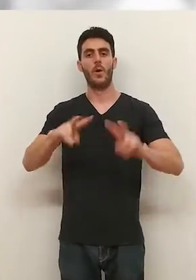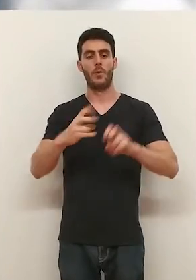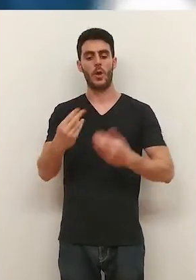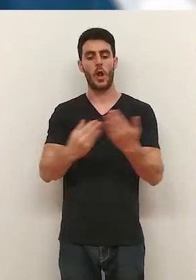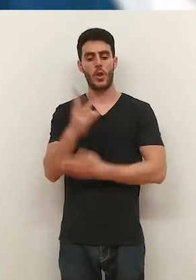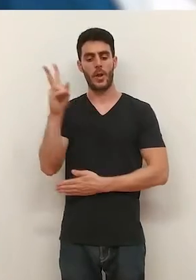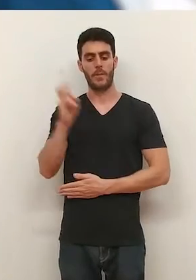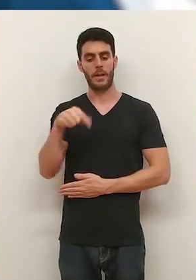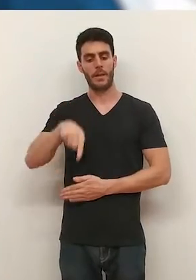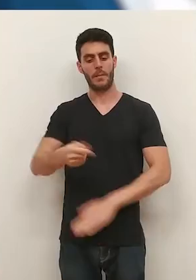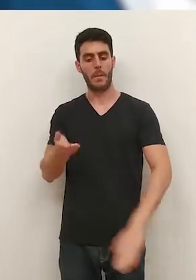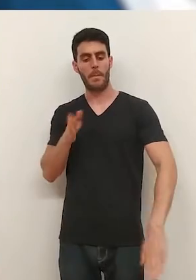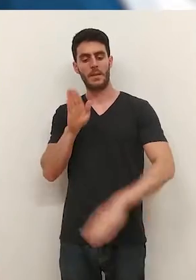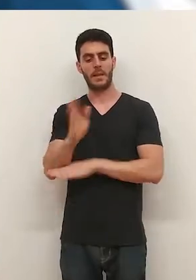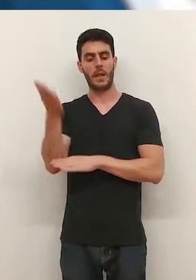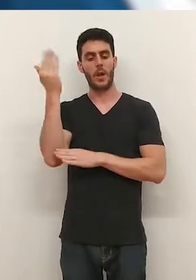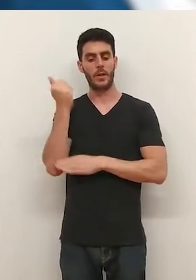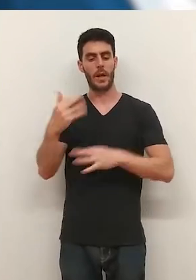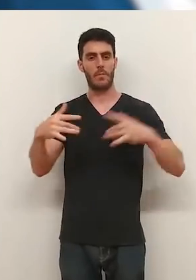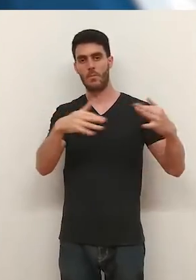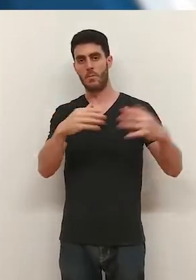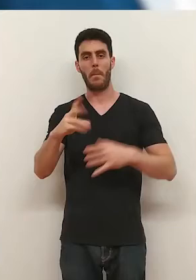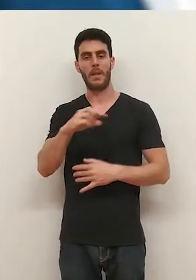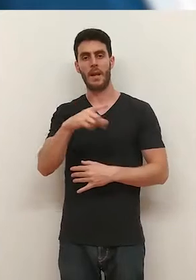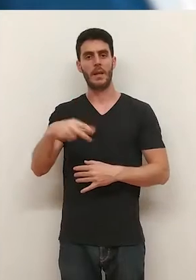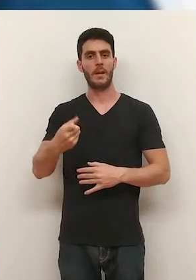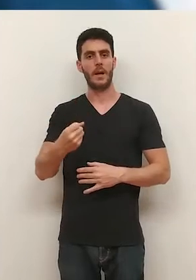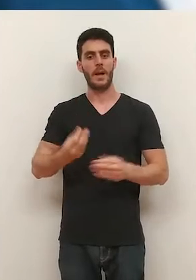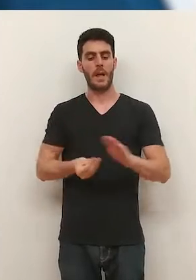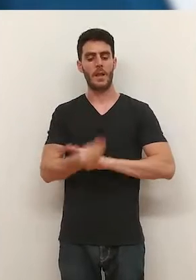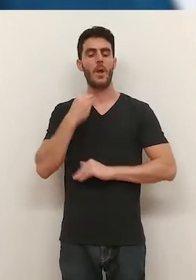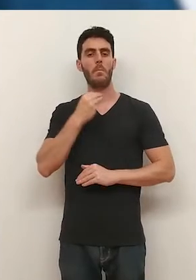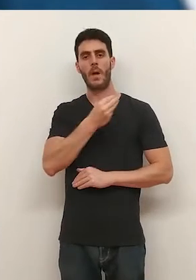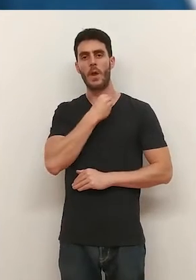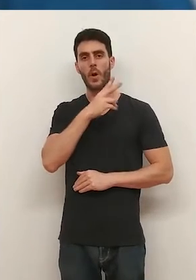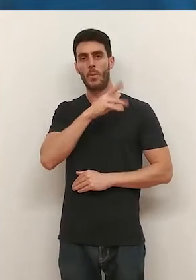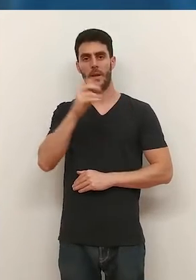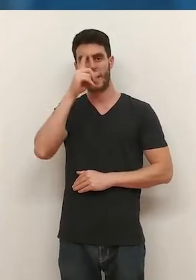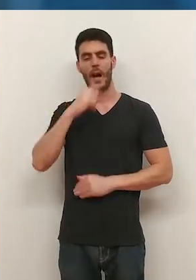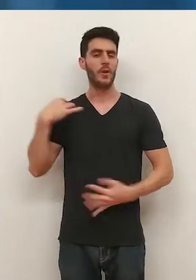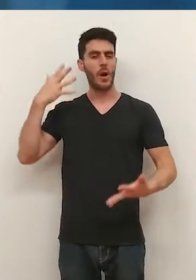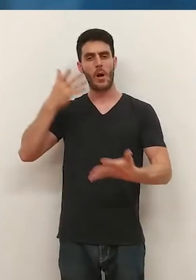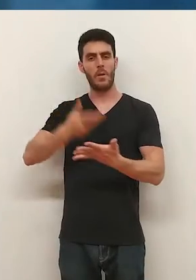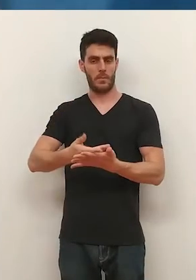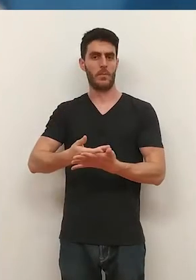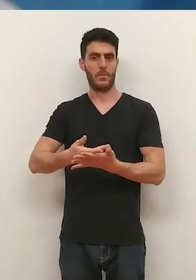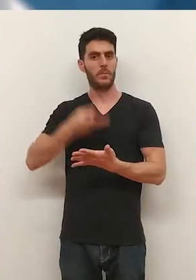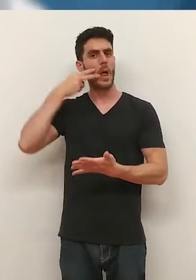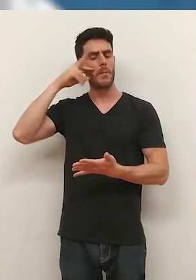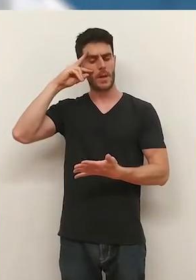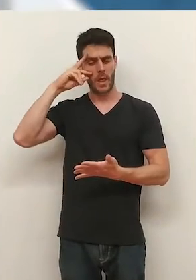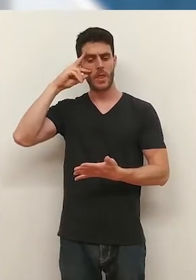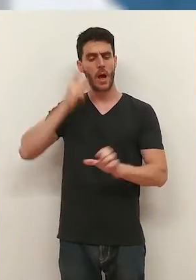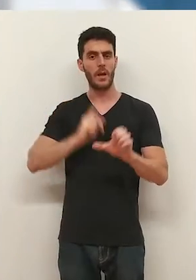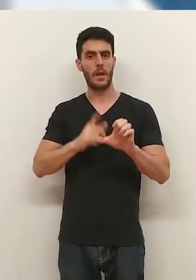del equipo rojillo llegó hace un par de días a La Rioja y fue presentado ayer en La Planilla. Nacido en Badajoz y con más de 20 años de experiencia en banquillos de